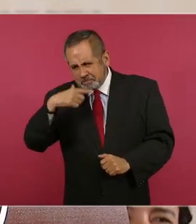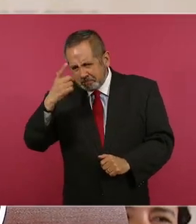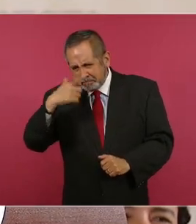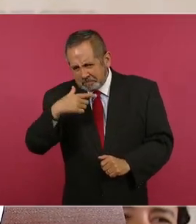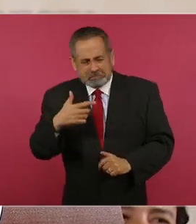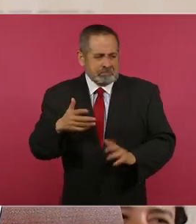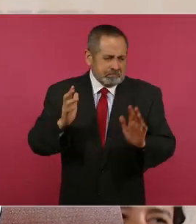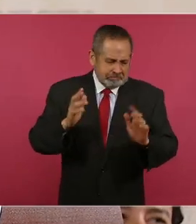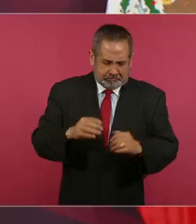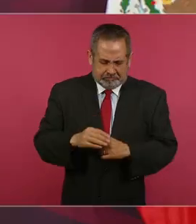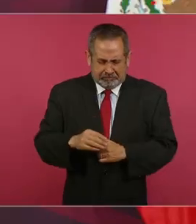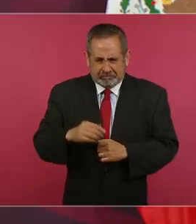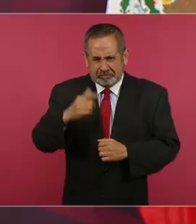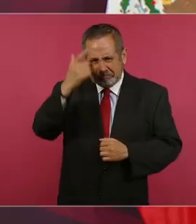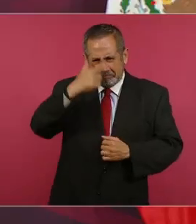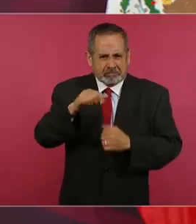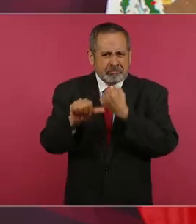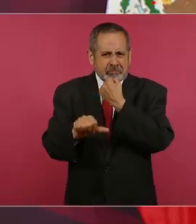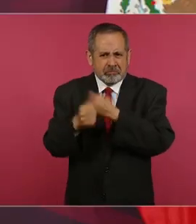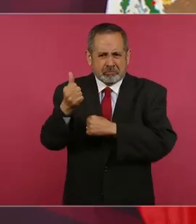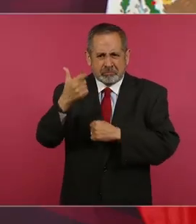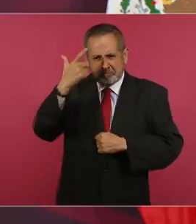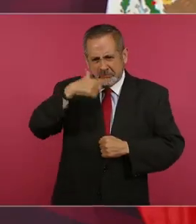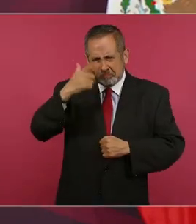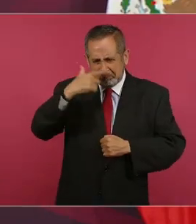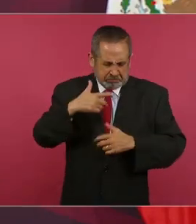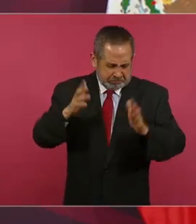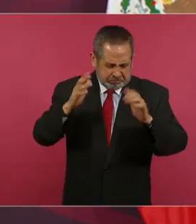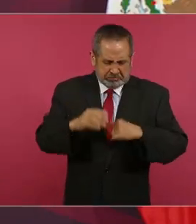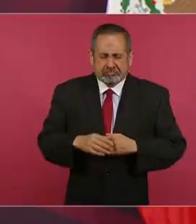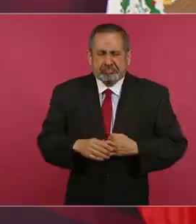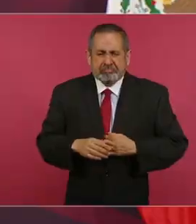a las once de la noche, no a las noche,